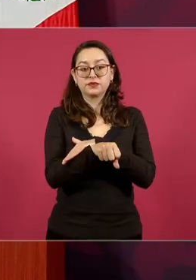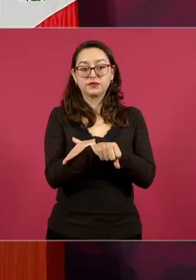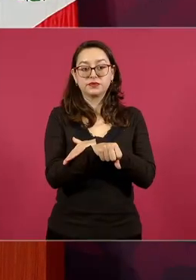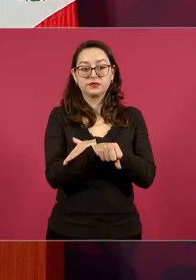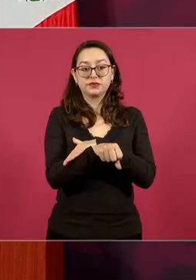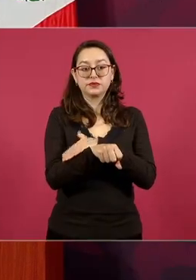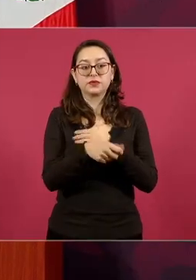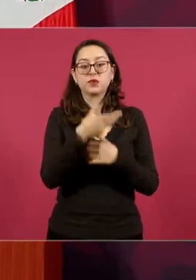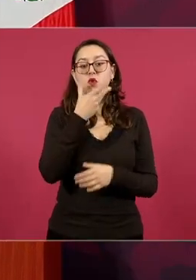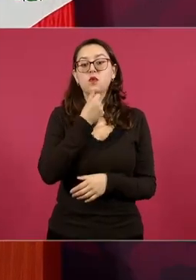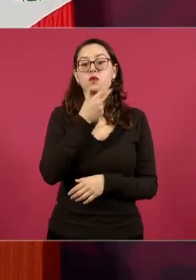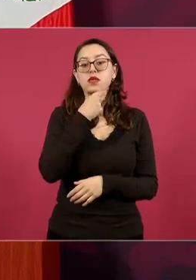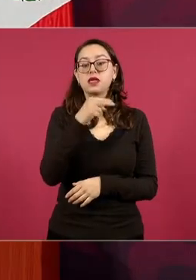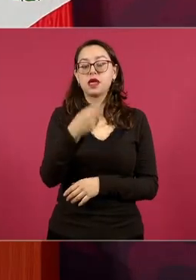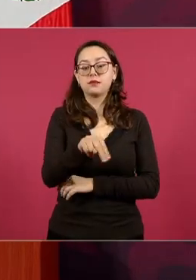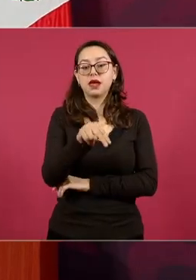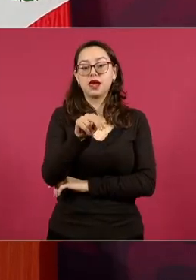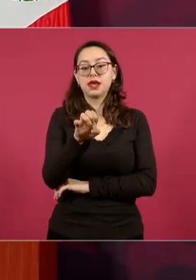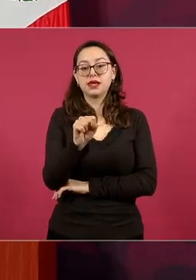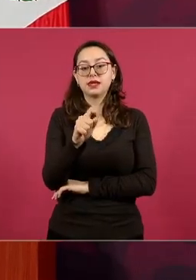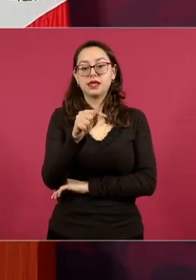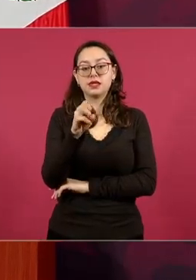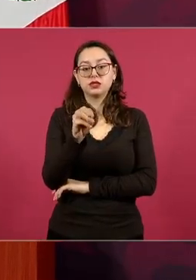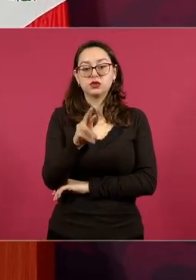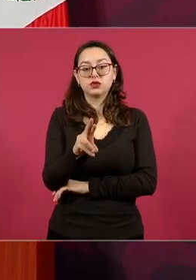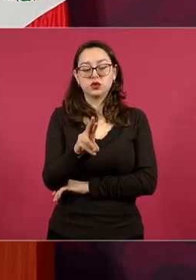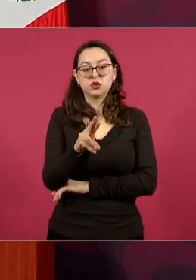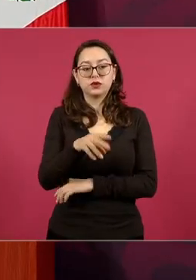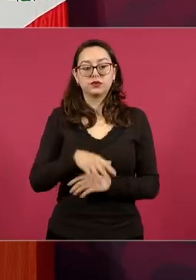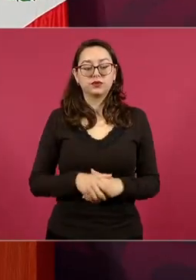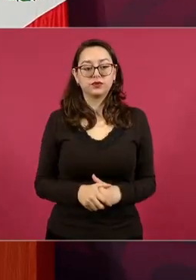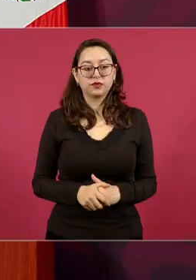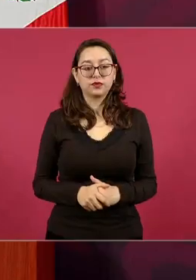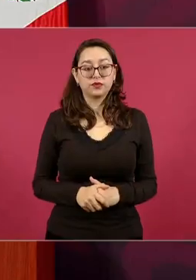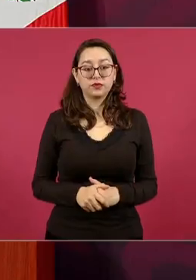Néstor Néstor Isidro y